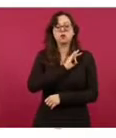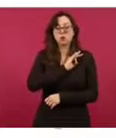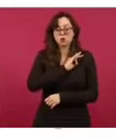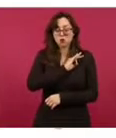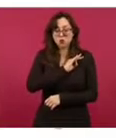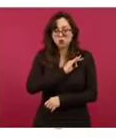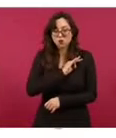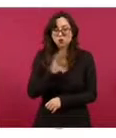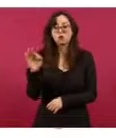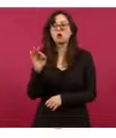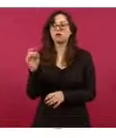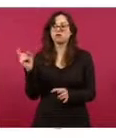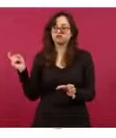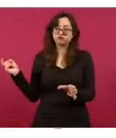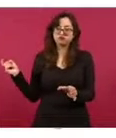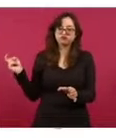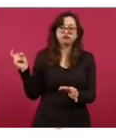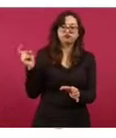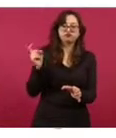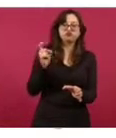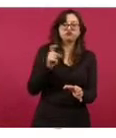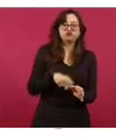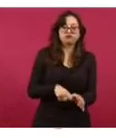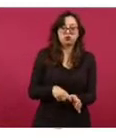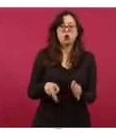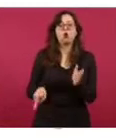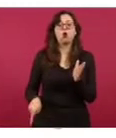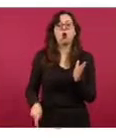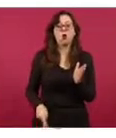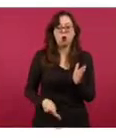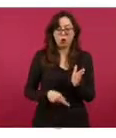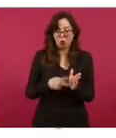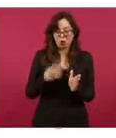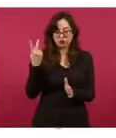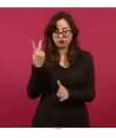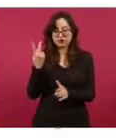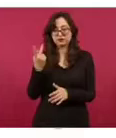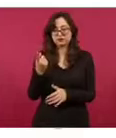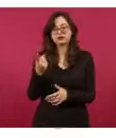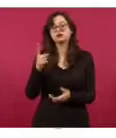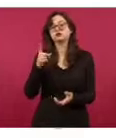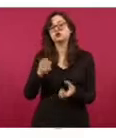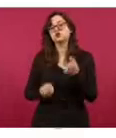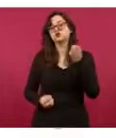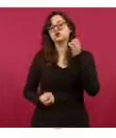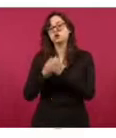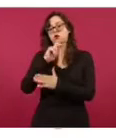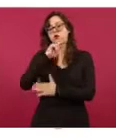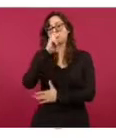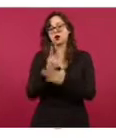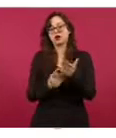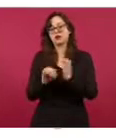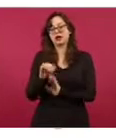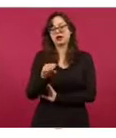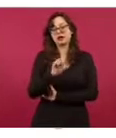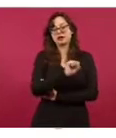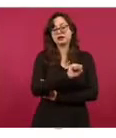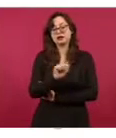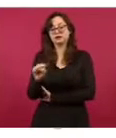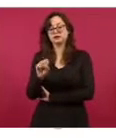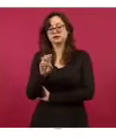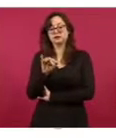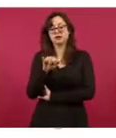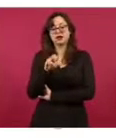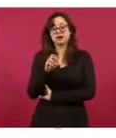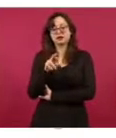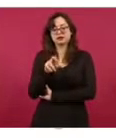-GenSTAR, forma parte del apartado B del artículo 123 de la Constitución. Esto que significa que van a poder tener al